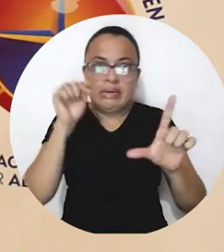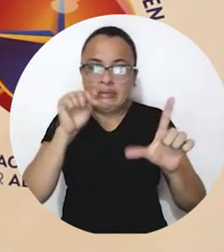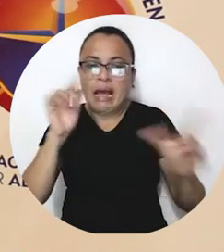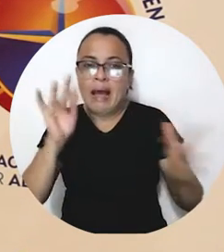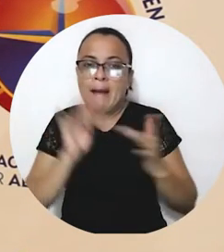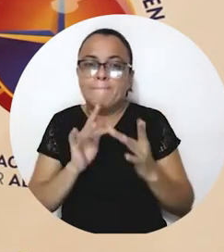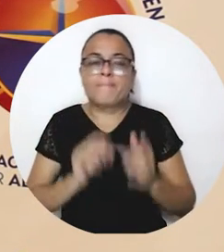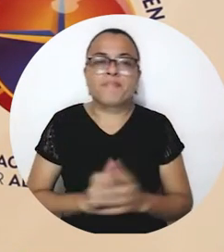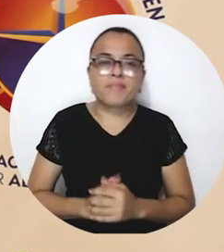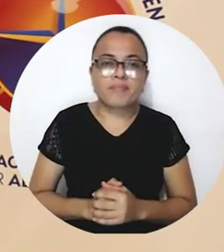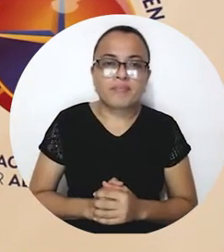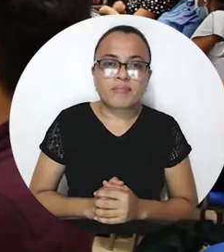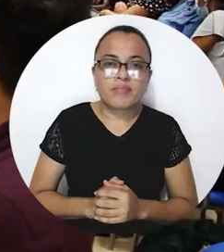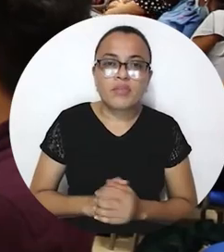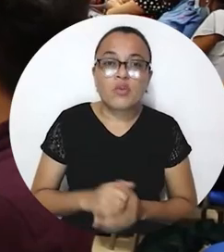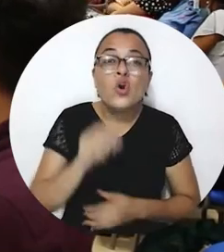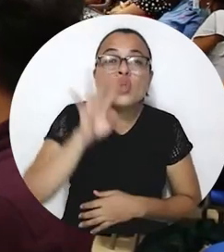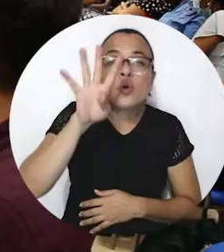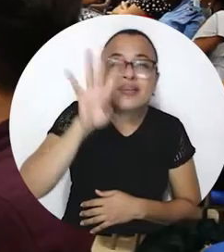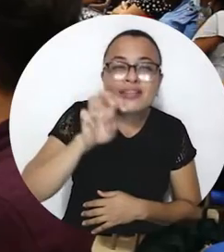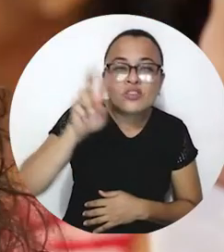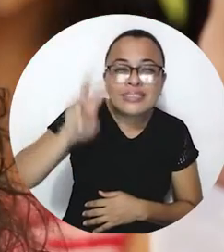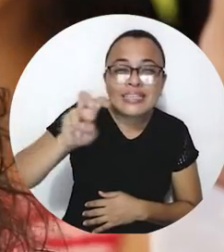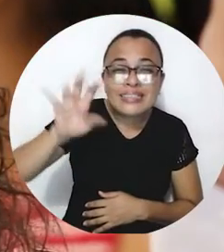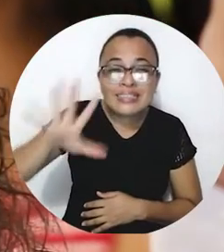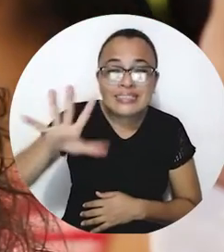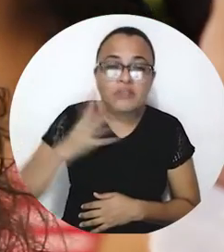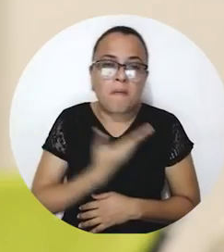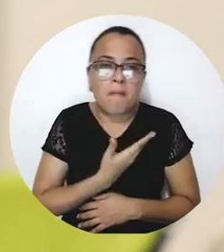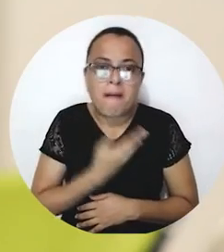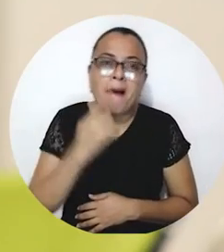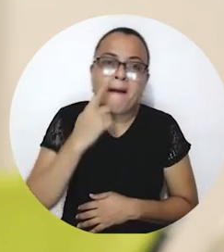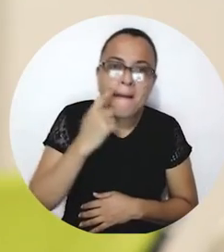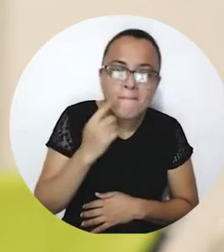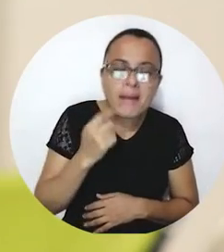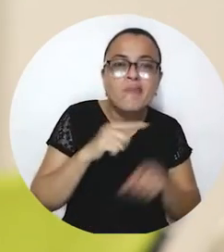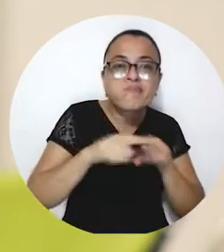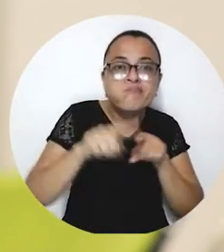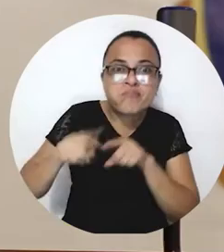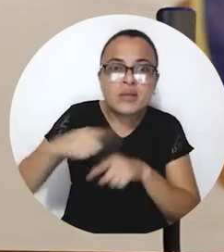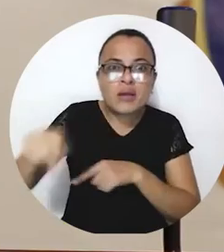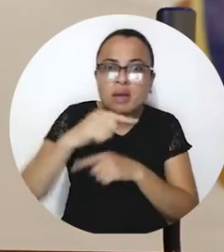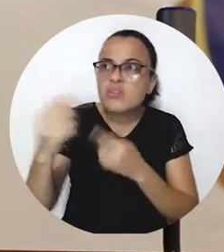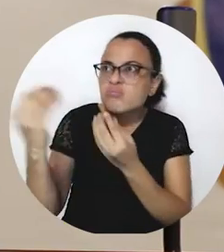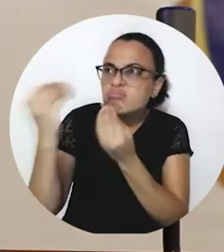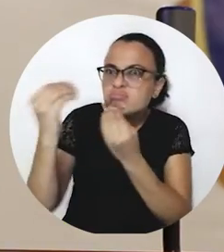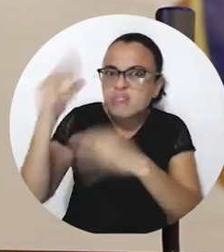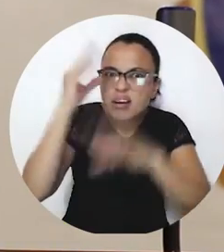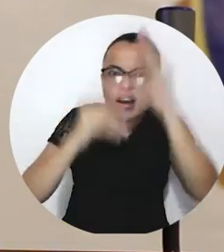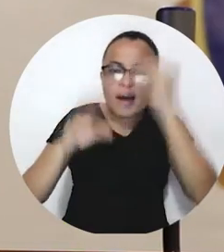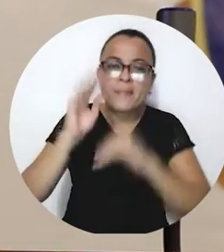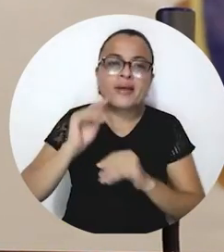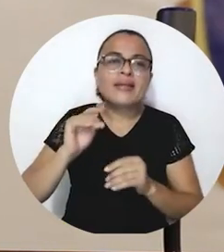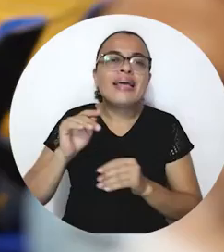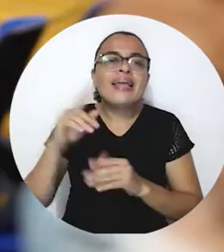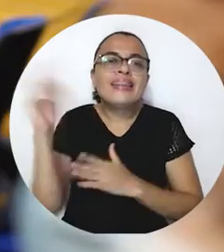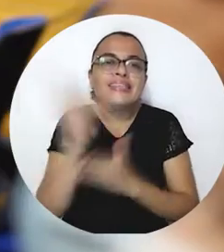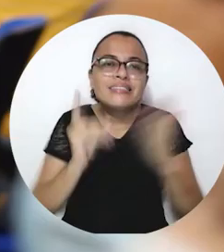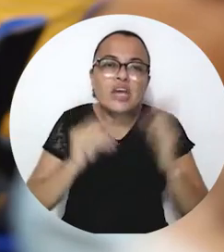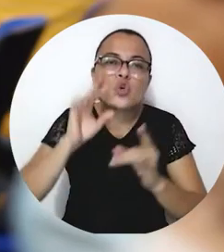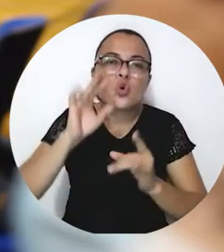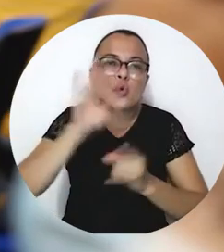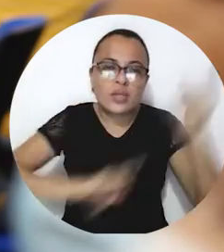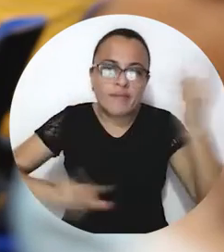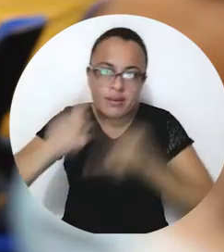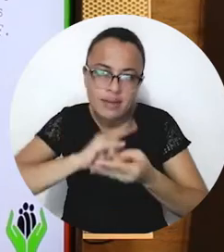este tipo de diplomados. Son 975 madres, padres y agentes educativos beneficiarios de los diplomados en diseño universal